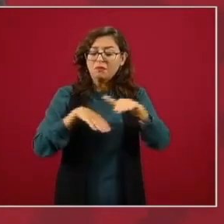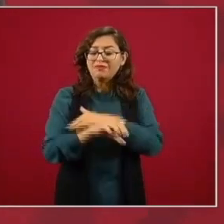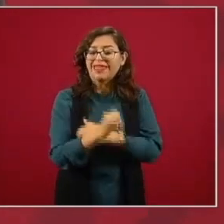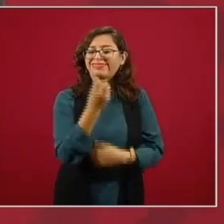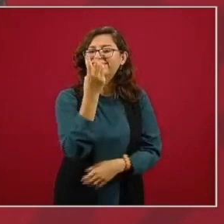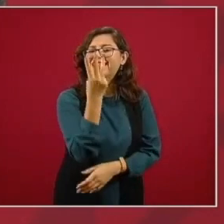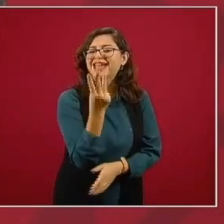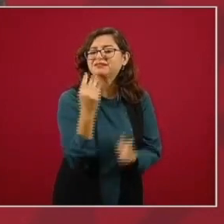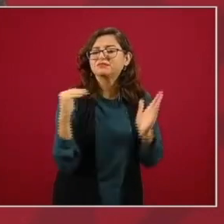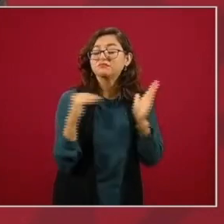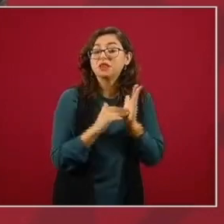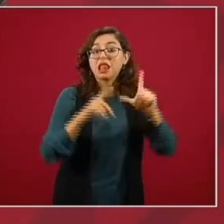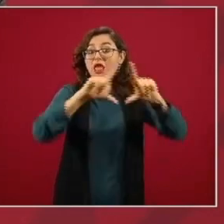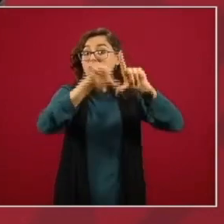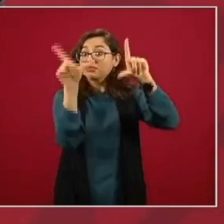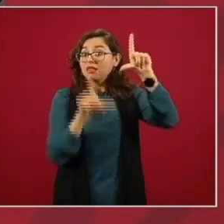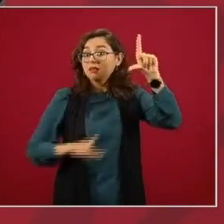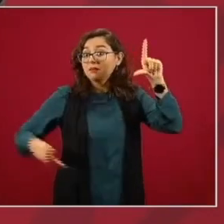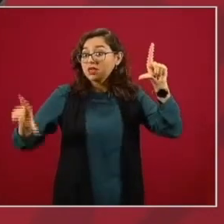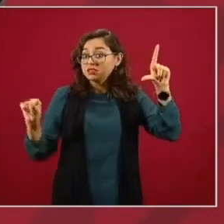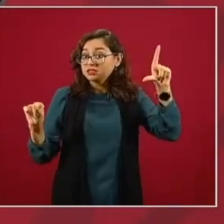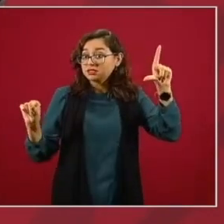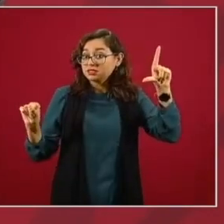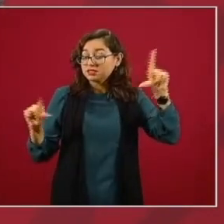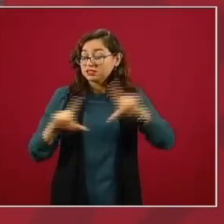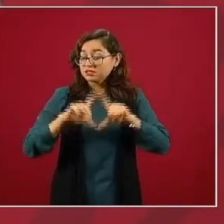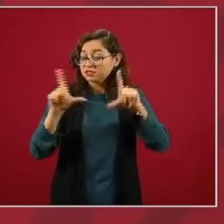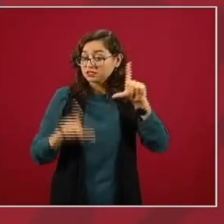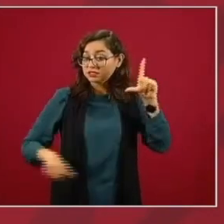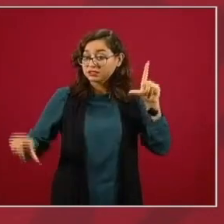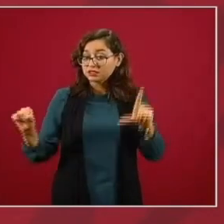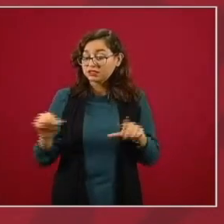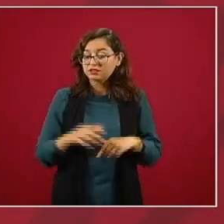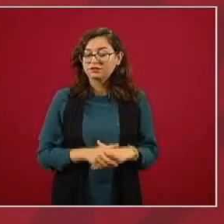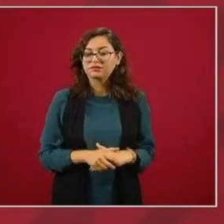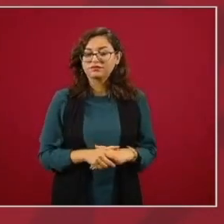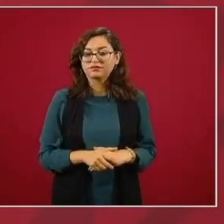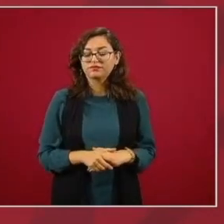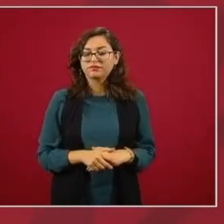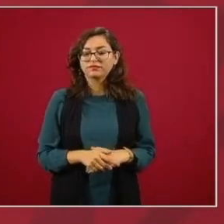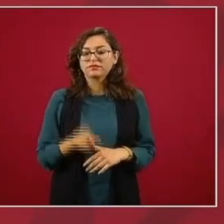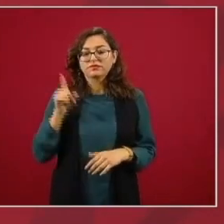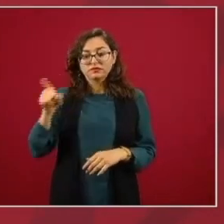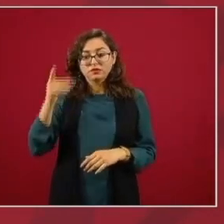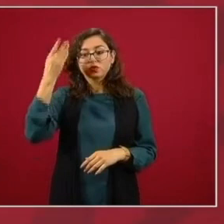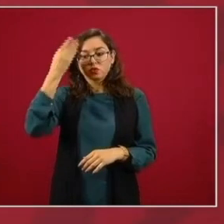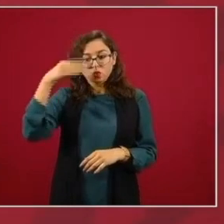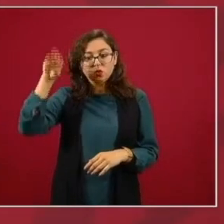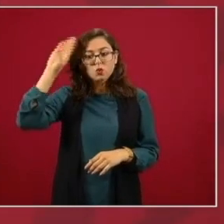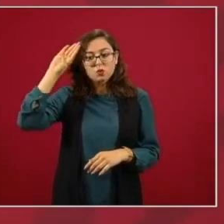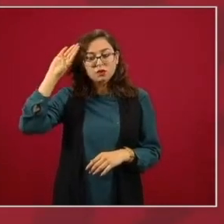camas para terapia intensiva en el caso de Cuba lo mismo